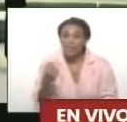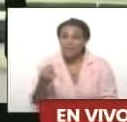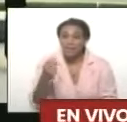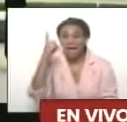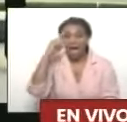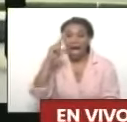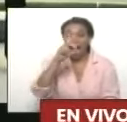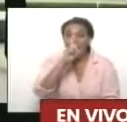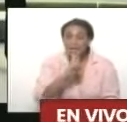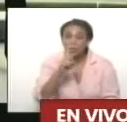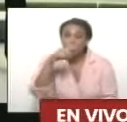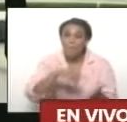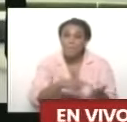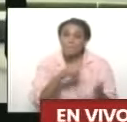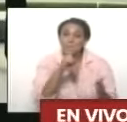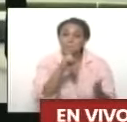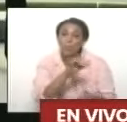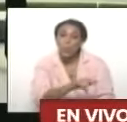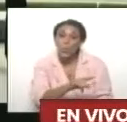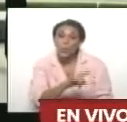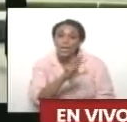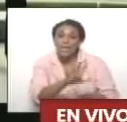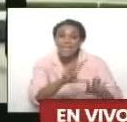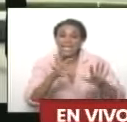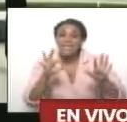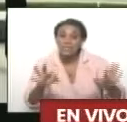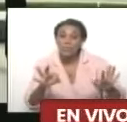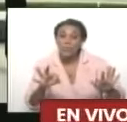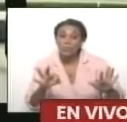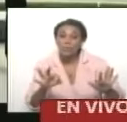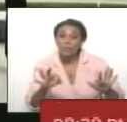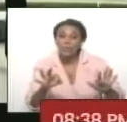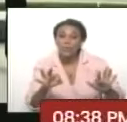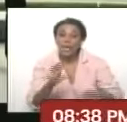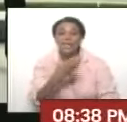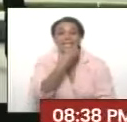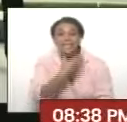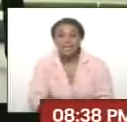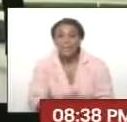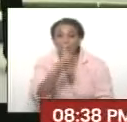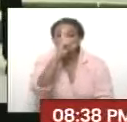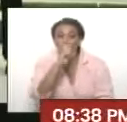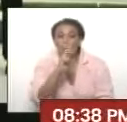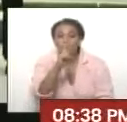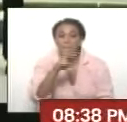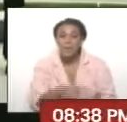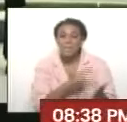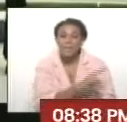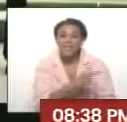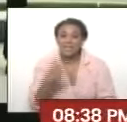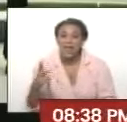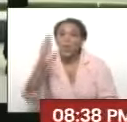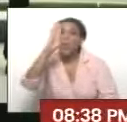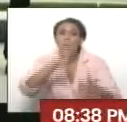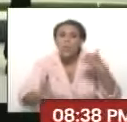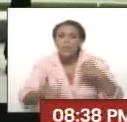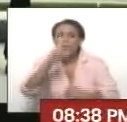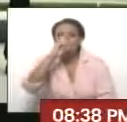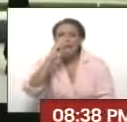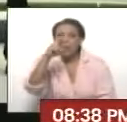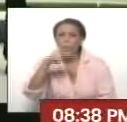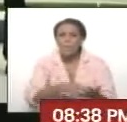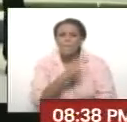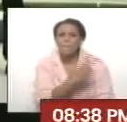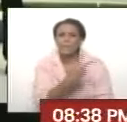de hoy, lunes 18 de diciembre de este año 2023. Último programa de este año